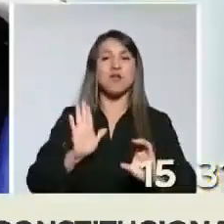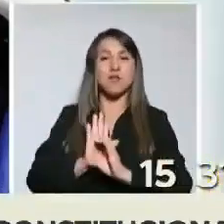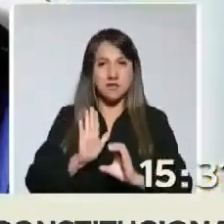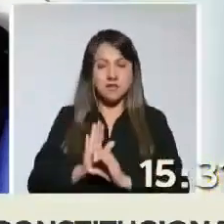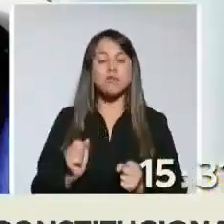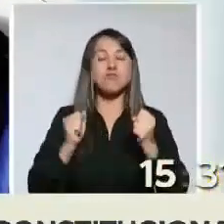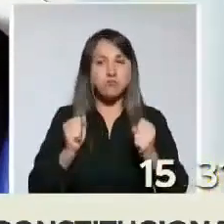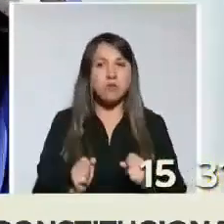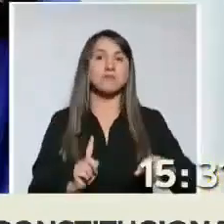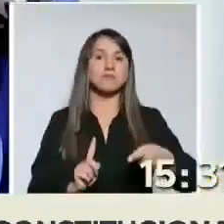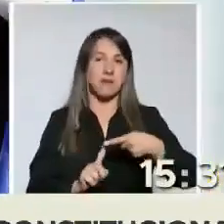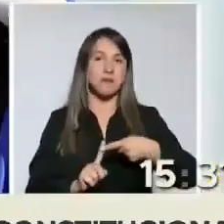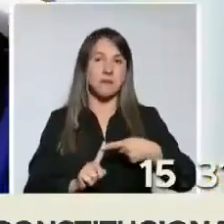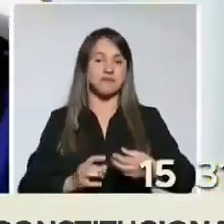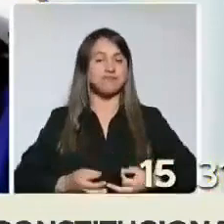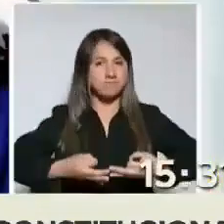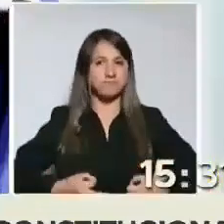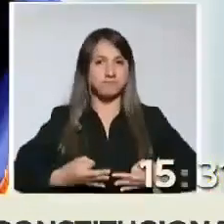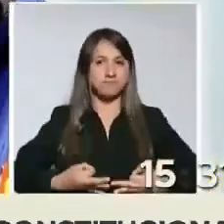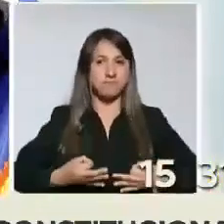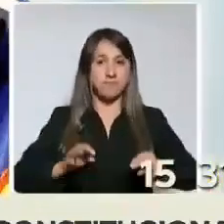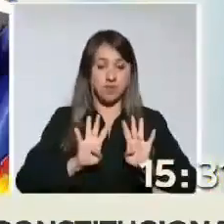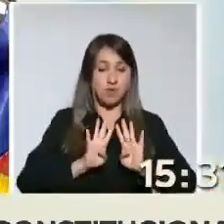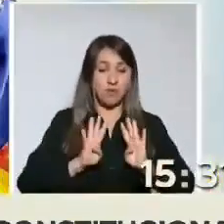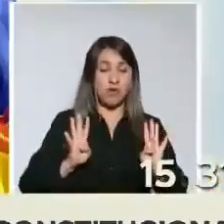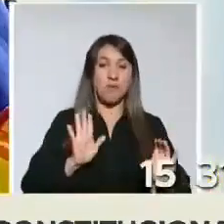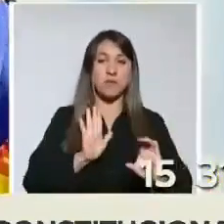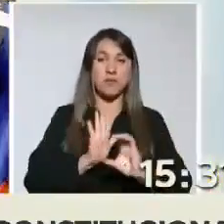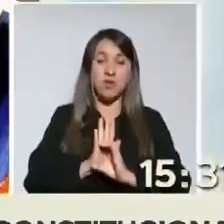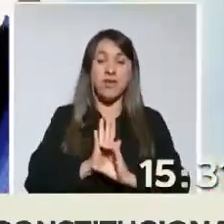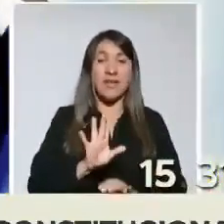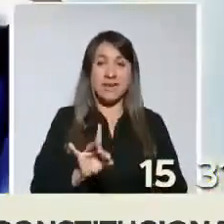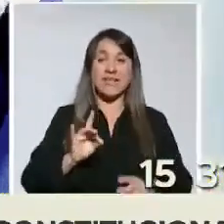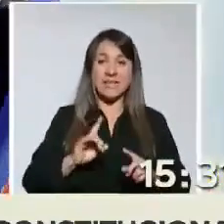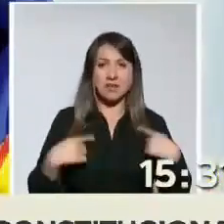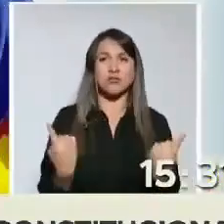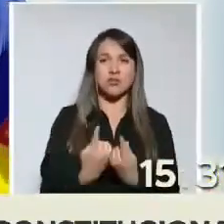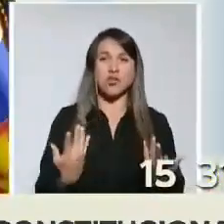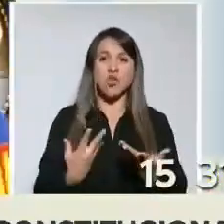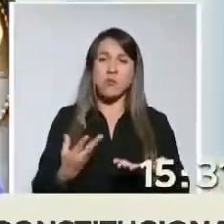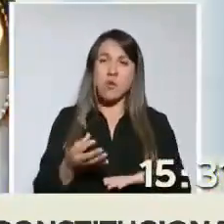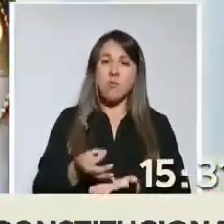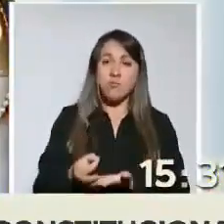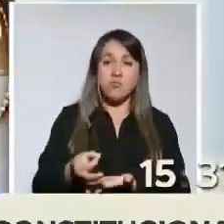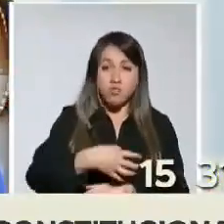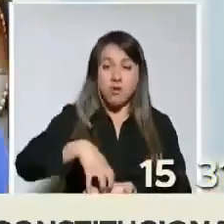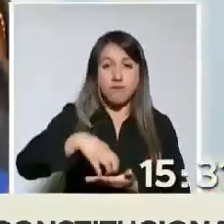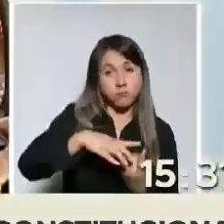participativa. Que esta convención elegida, nosotros como pueblo originario,